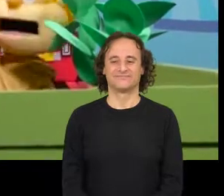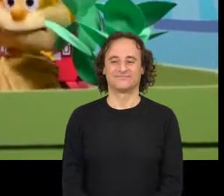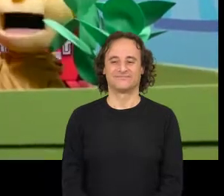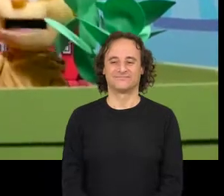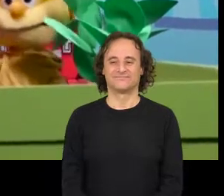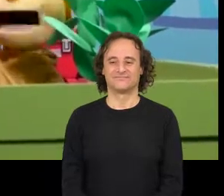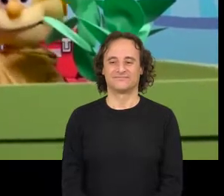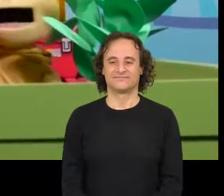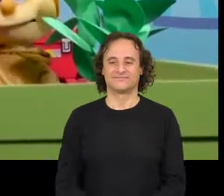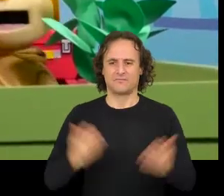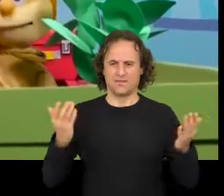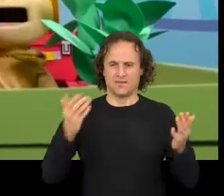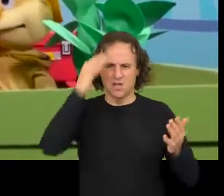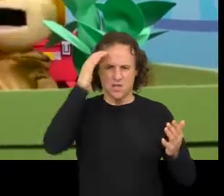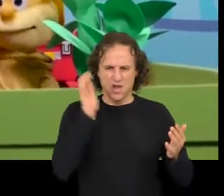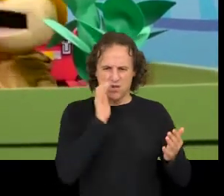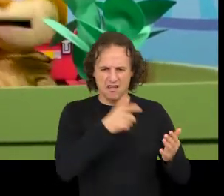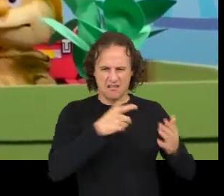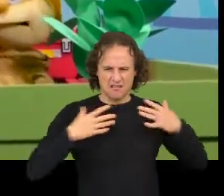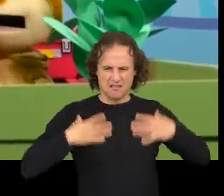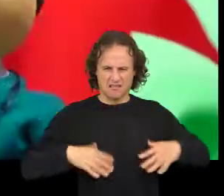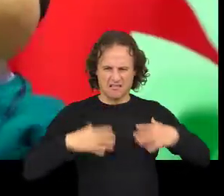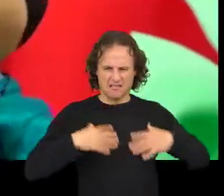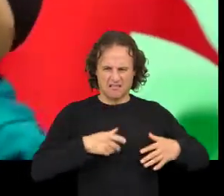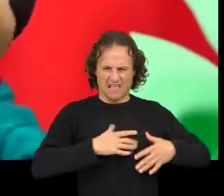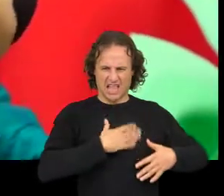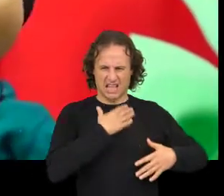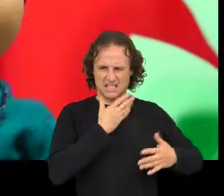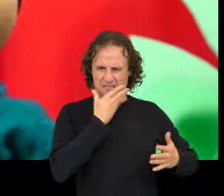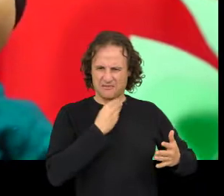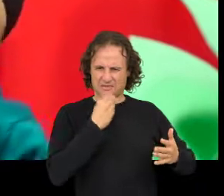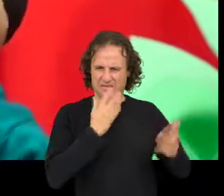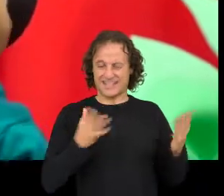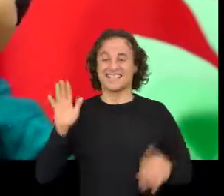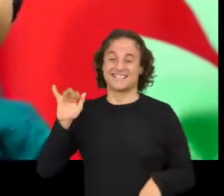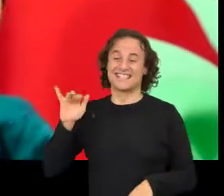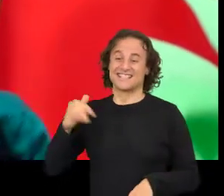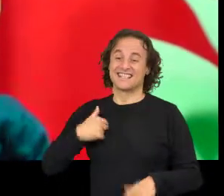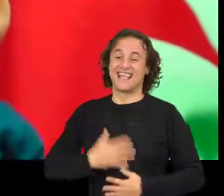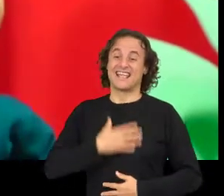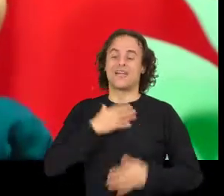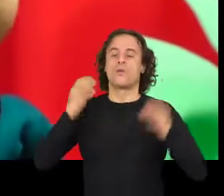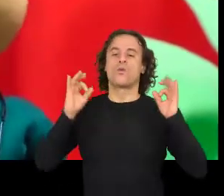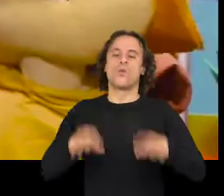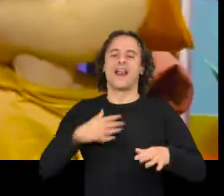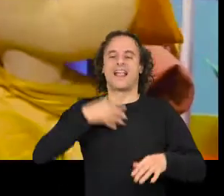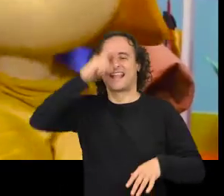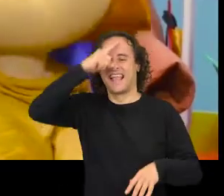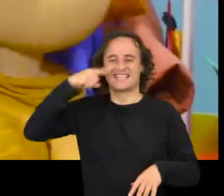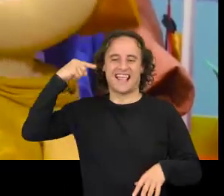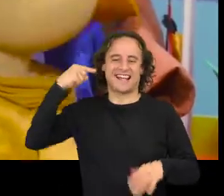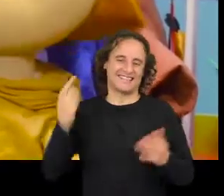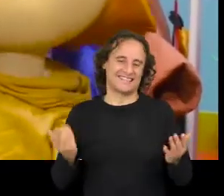Ai Sonia, que xersei tan chulo puxexe Si, é un xersei como que levaba Carlos Casares